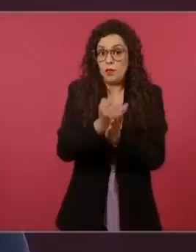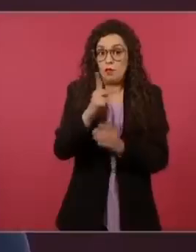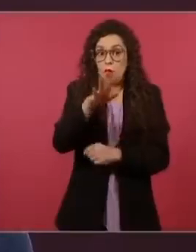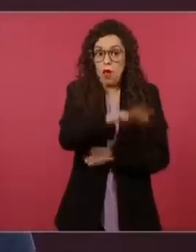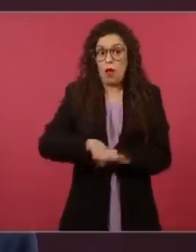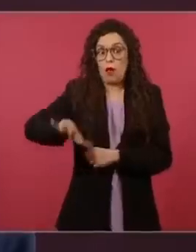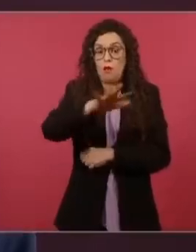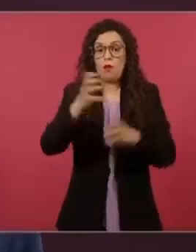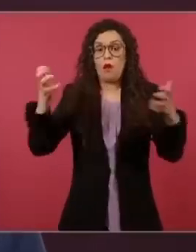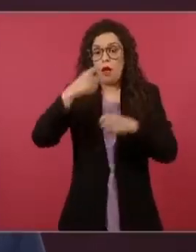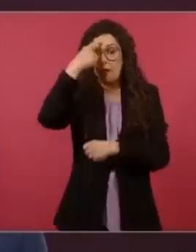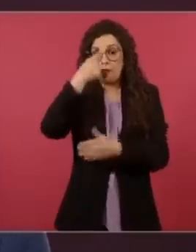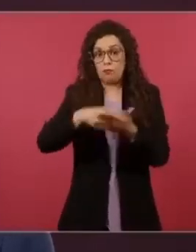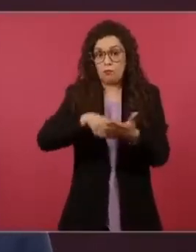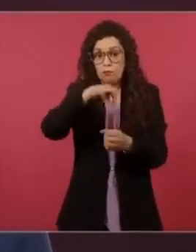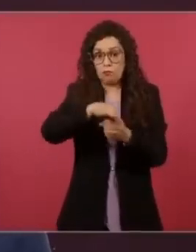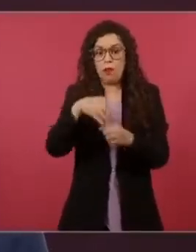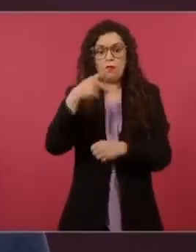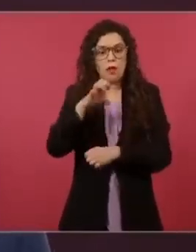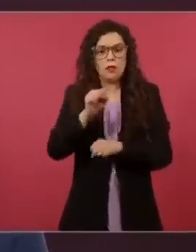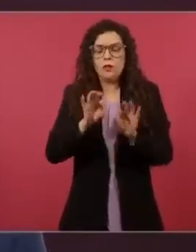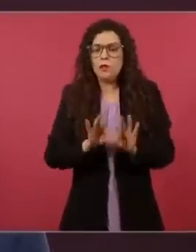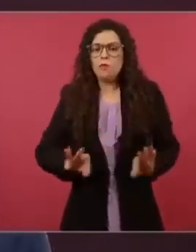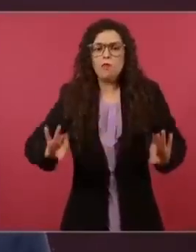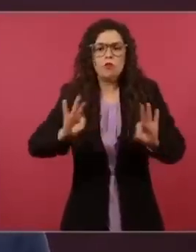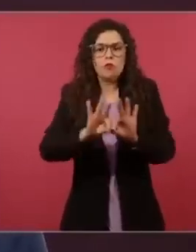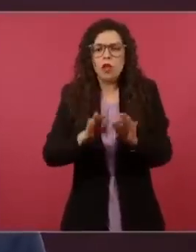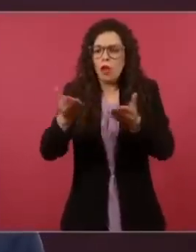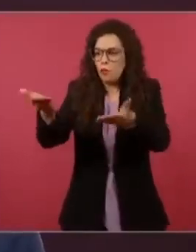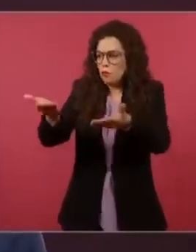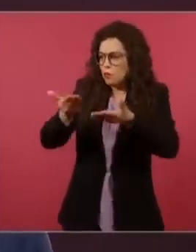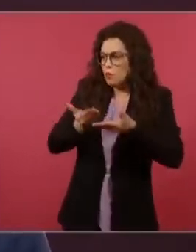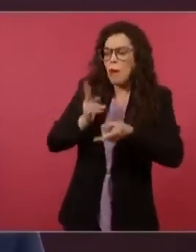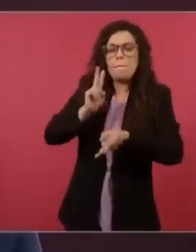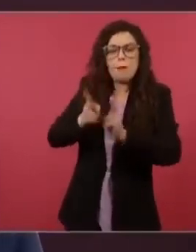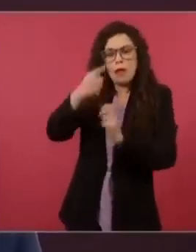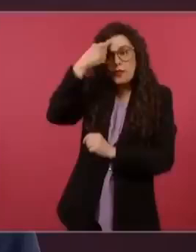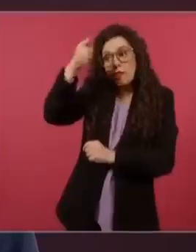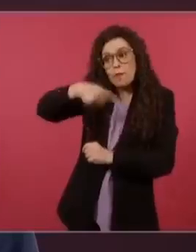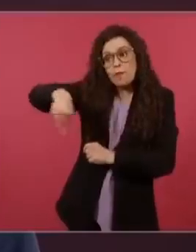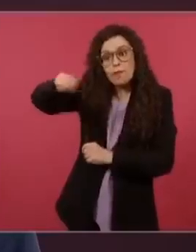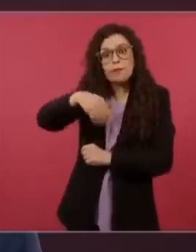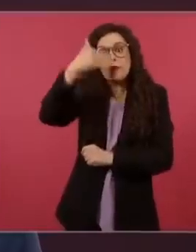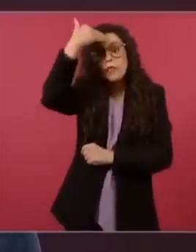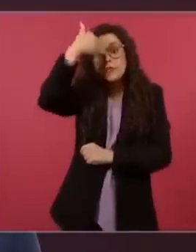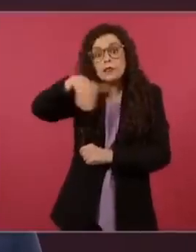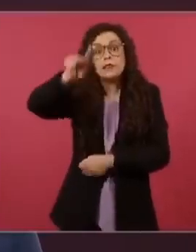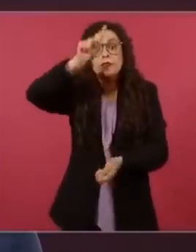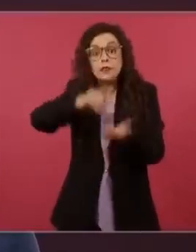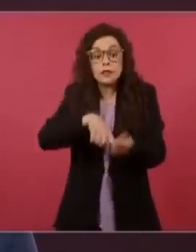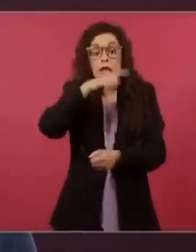creo que es importante que se abra este proceso de diálogo abierto, que se conozca bien la reforma, muchas veces, muchos no la conocen